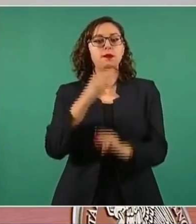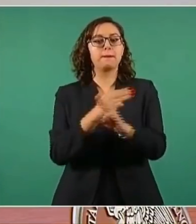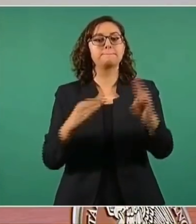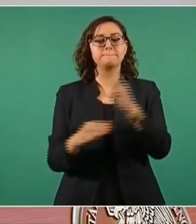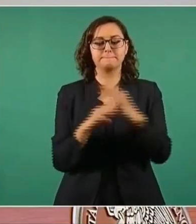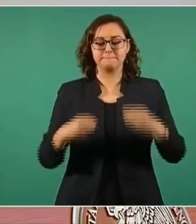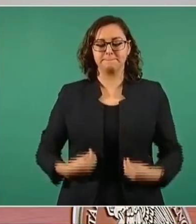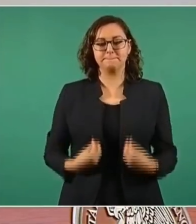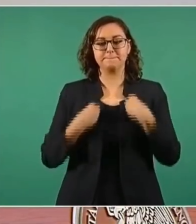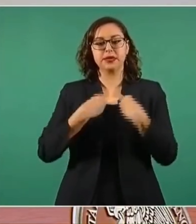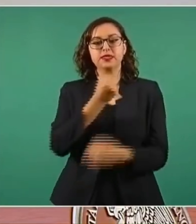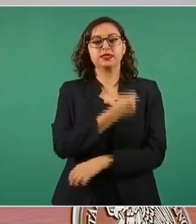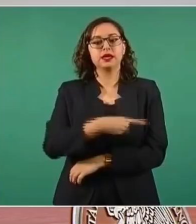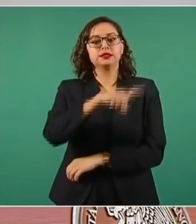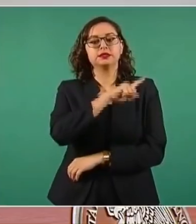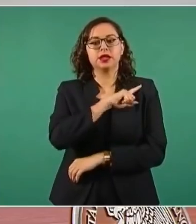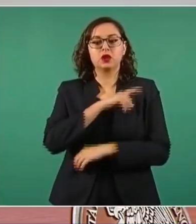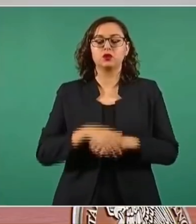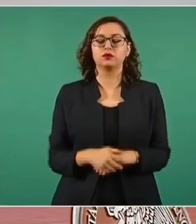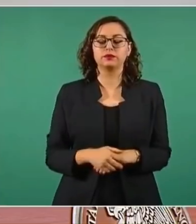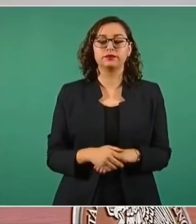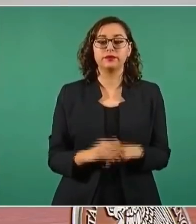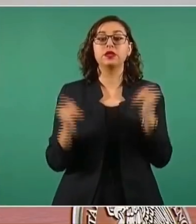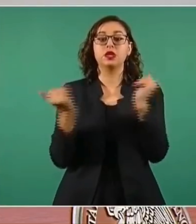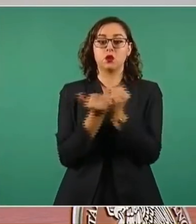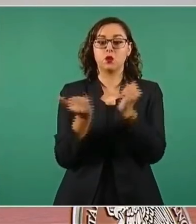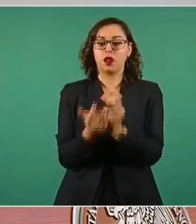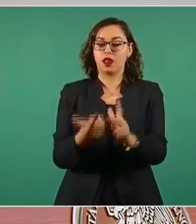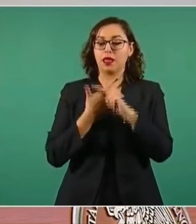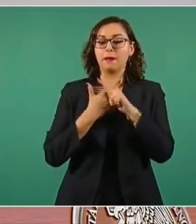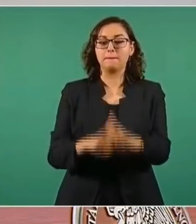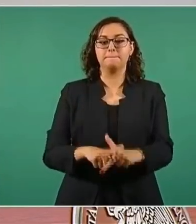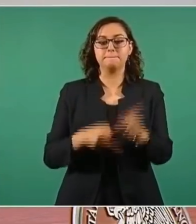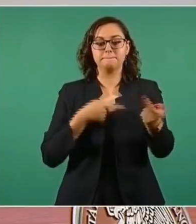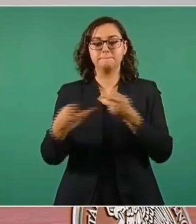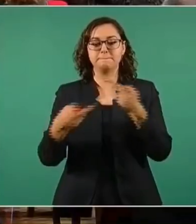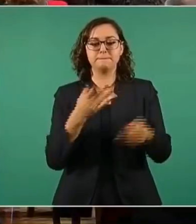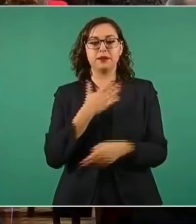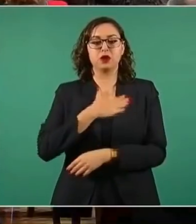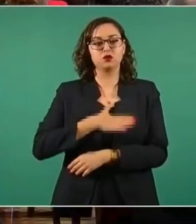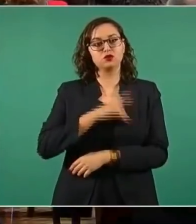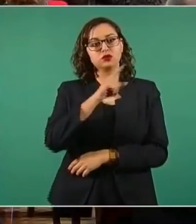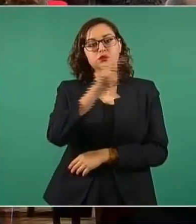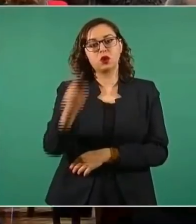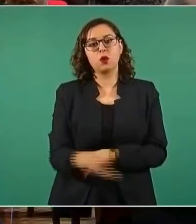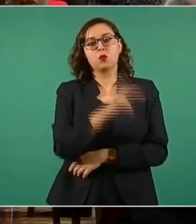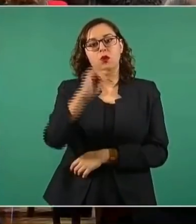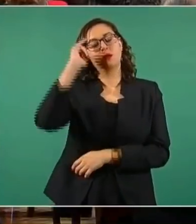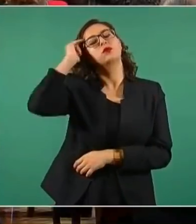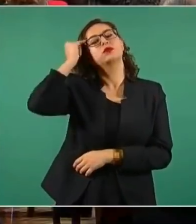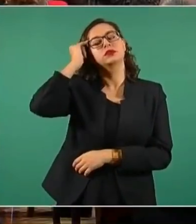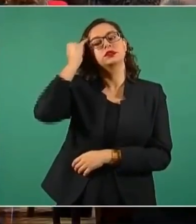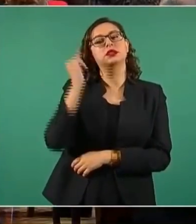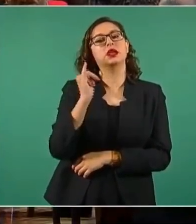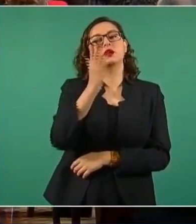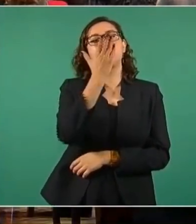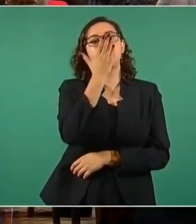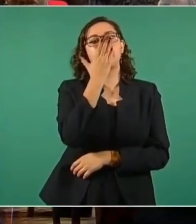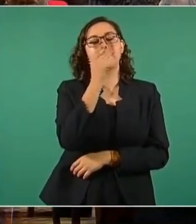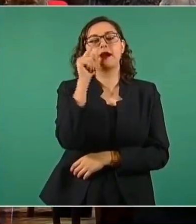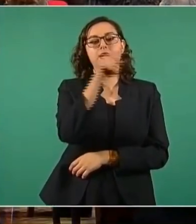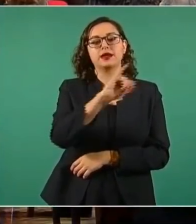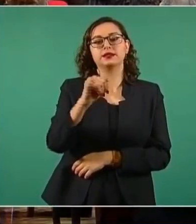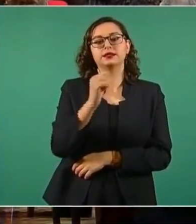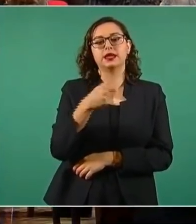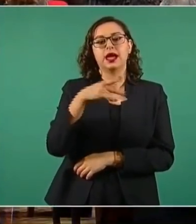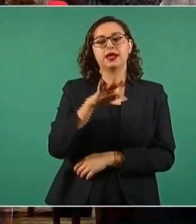comisión para impulsar el Plan de Justicia para el Pueblo Yaqui de Sonora, entre otras acciones.